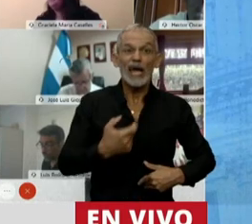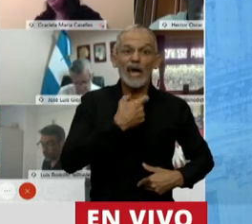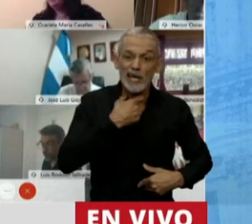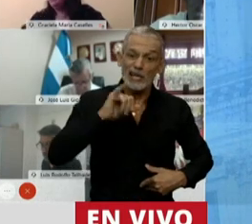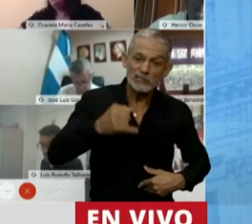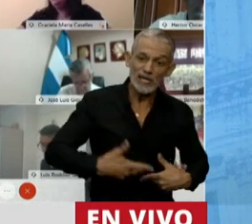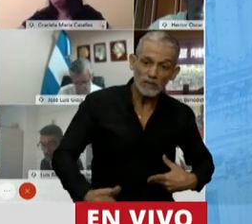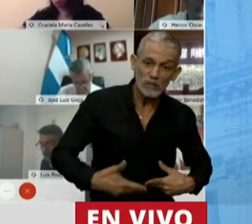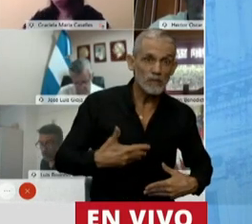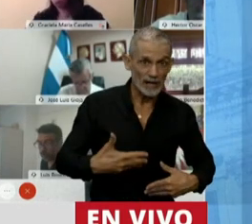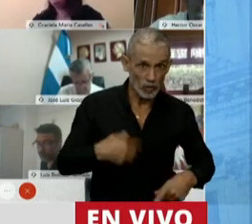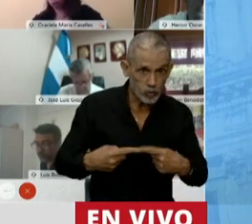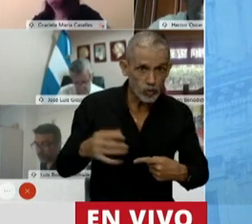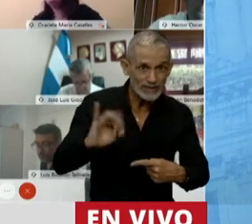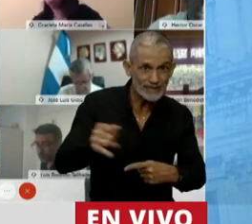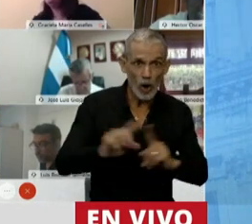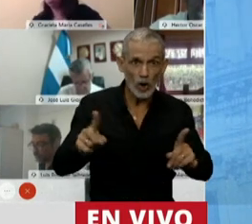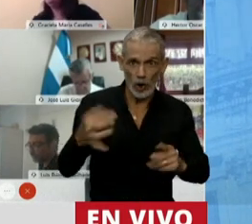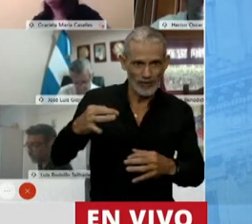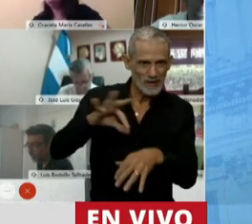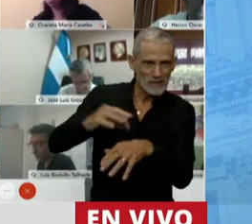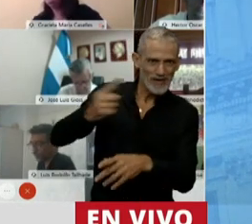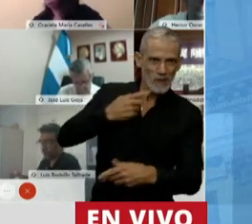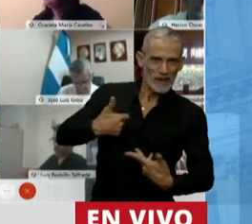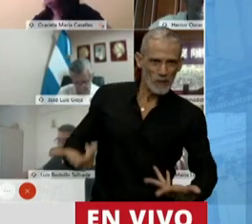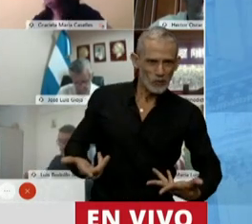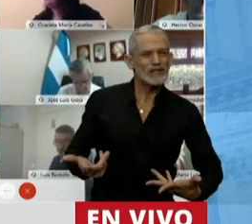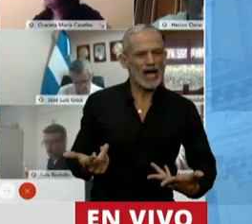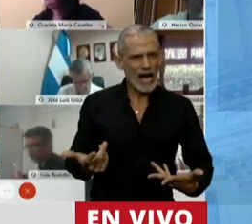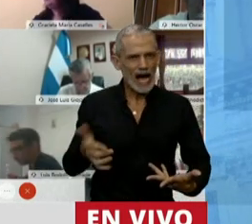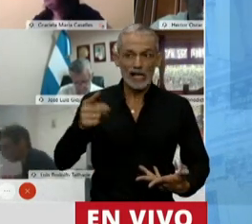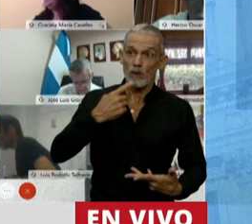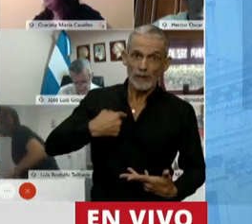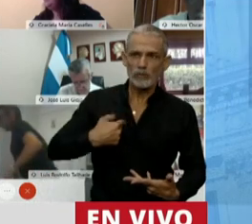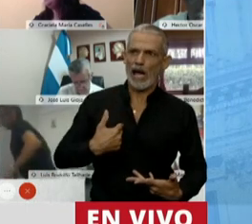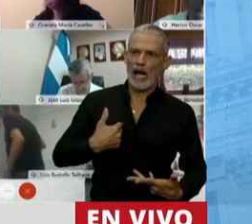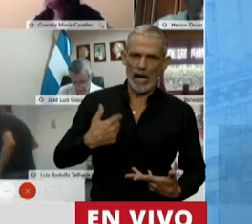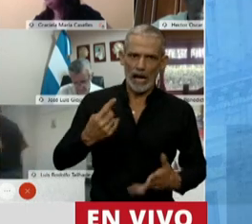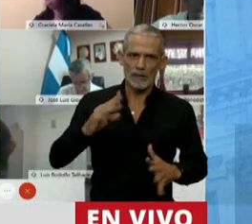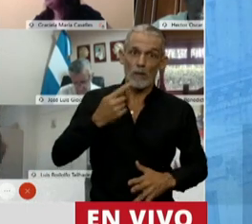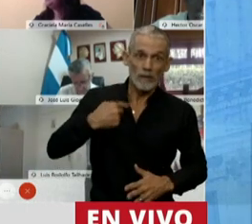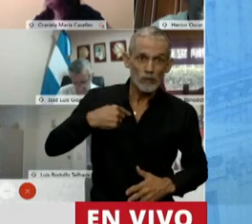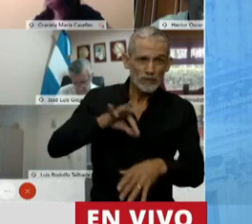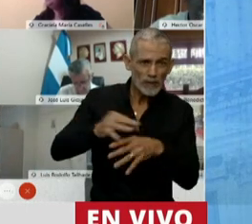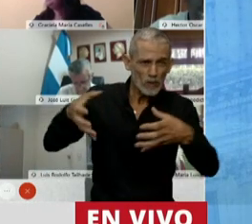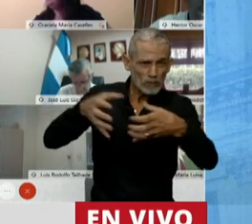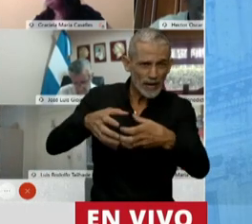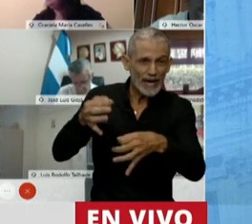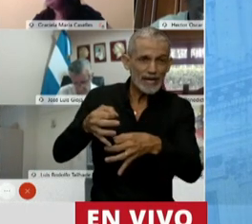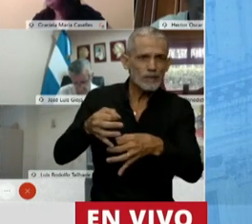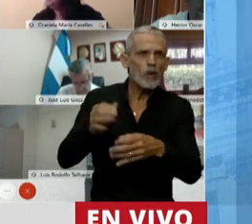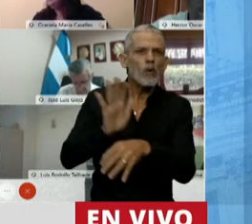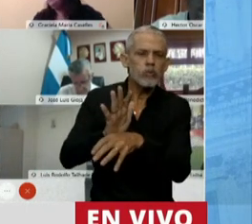con el embarazo. Y es una pregunta fundamental porque en definitiva lo que se está planteando con esa pregunta, que es una